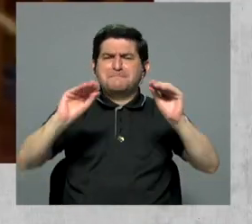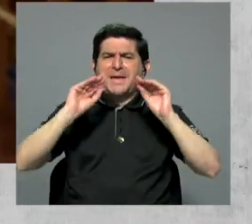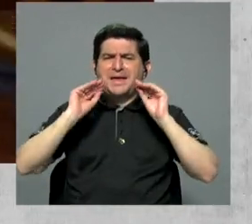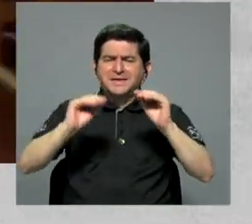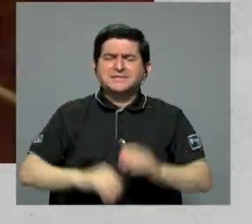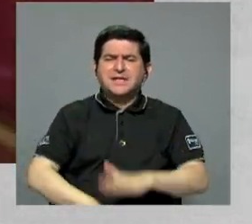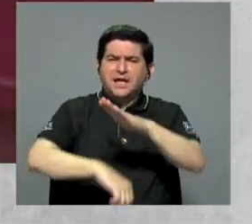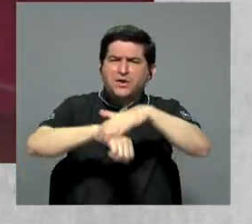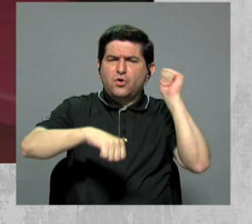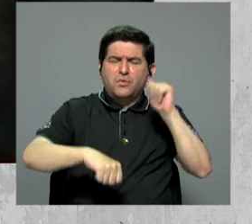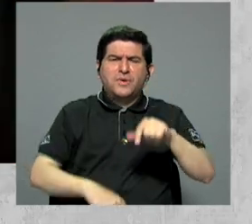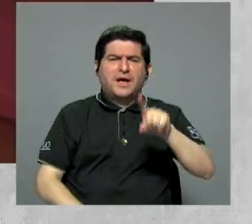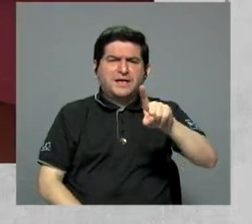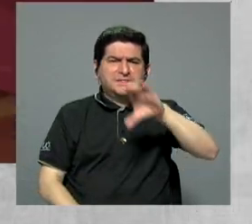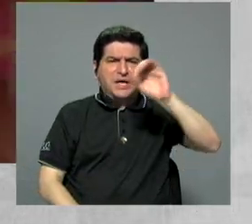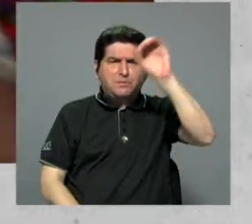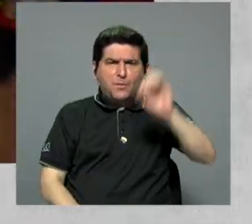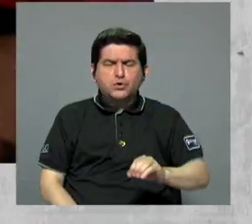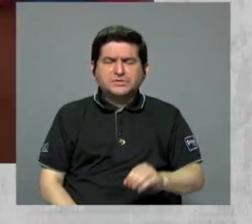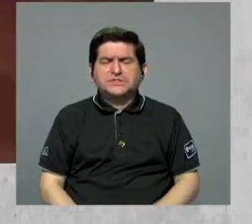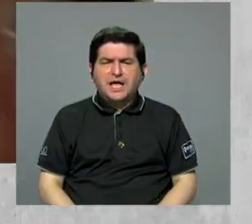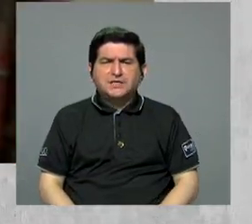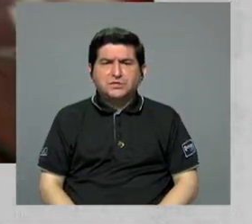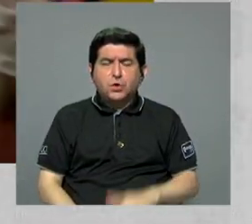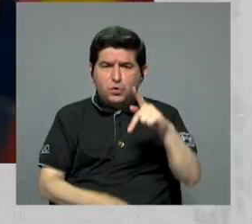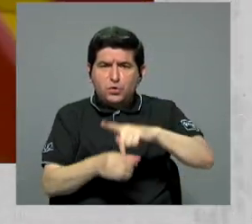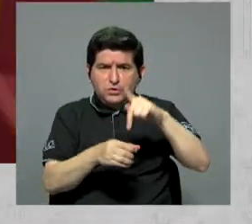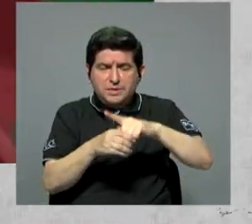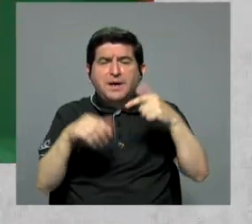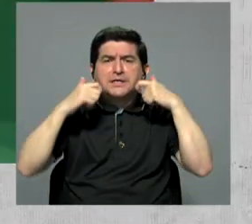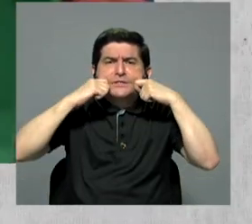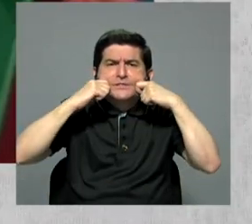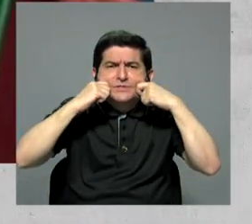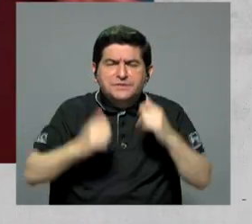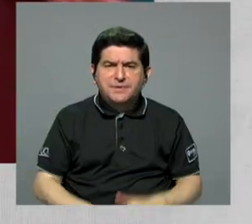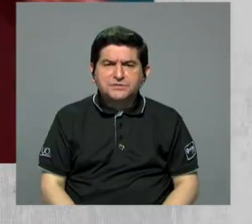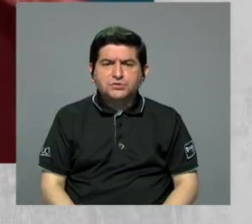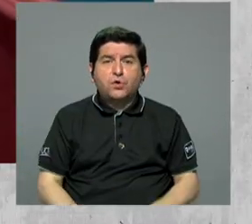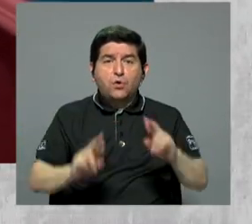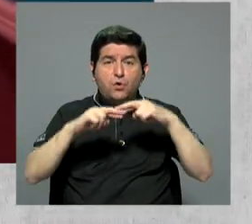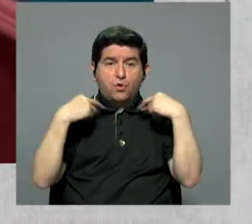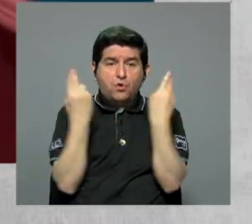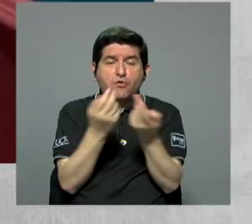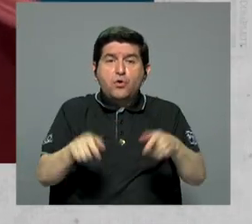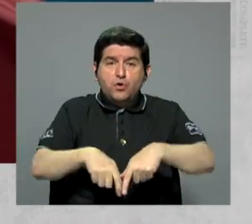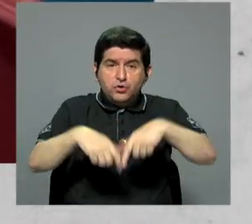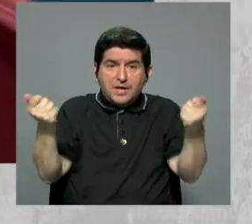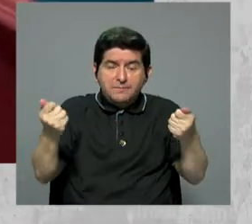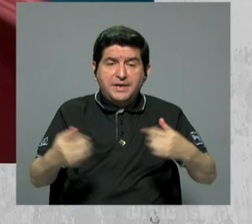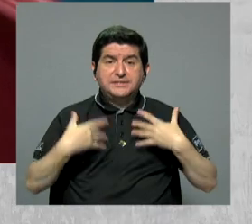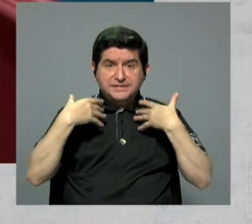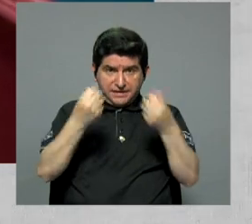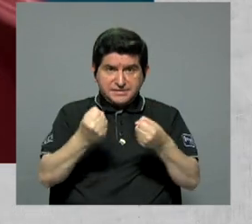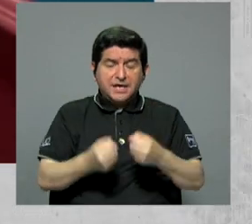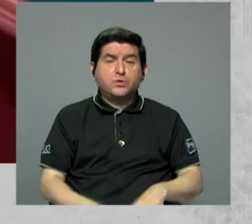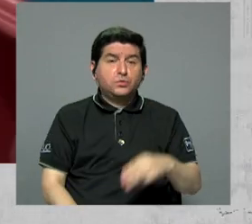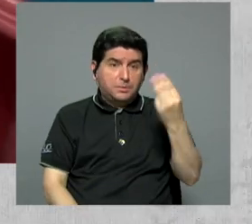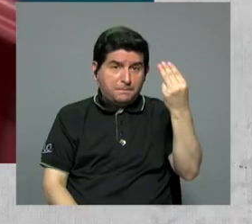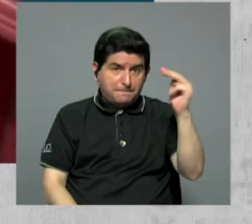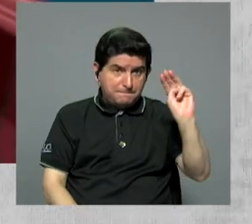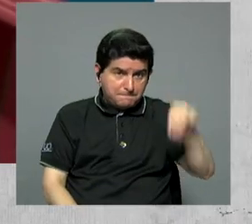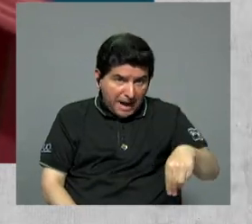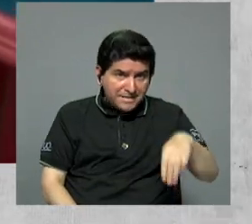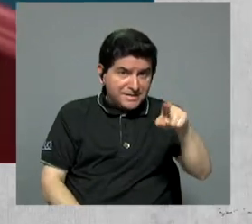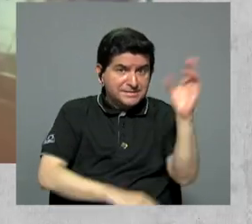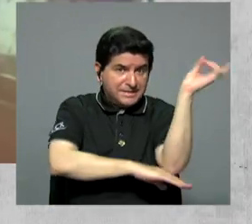convocaba un 100% de presencialidad, se esperaba la conferencia de prensa de salud, eso fue el martes